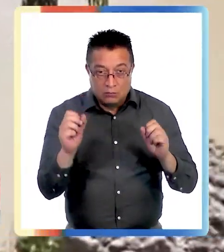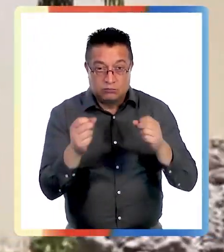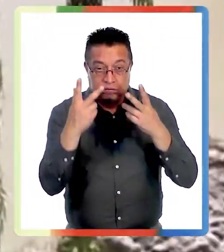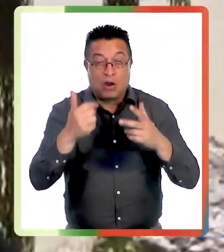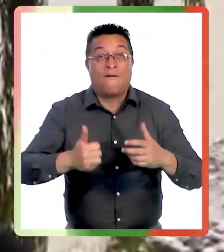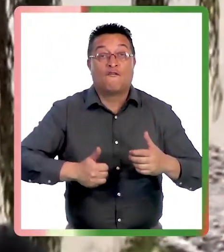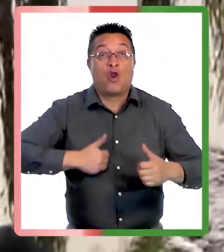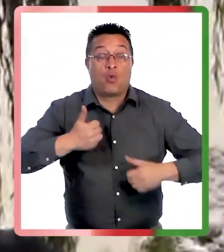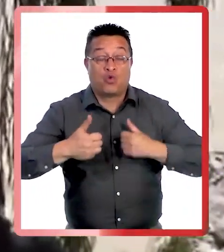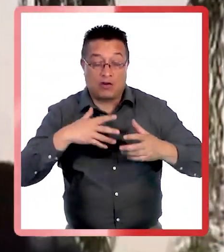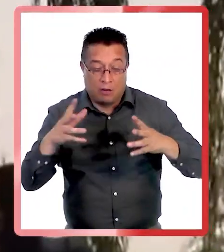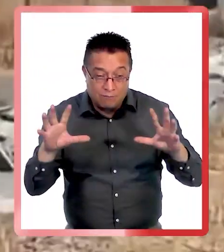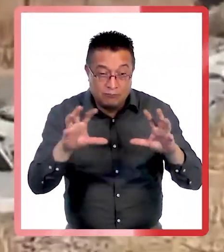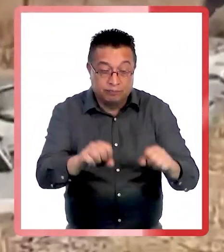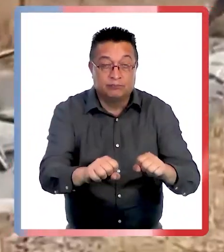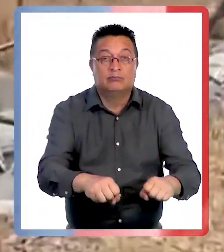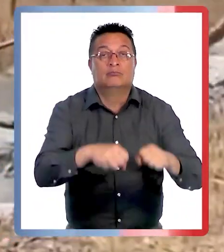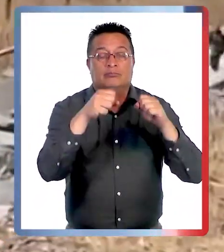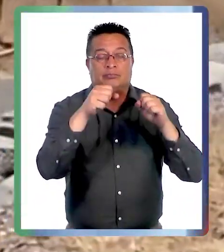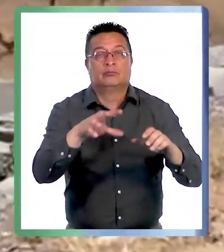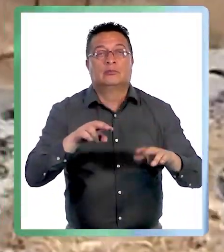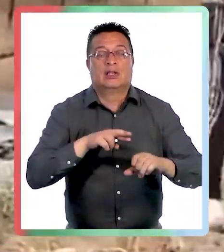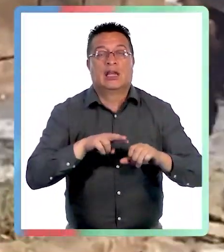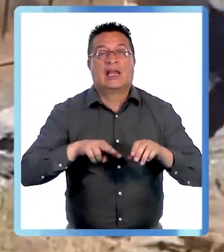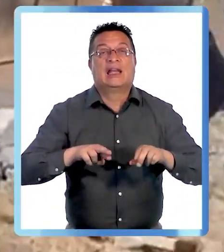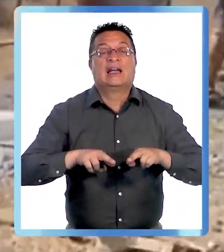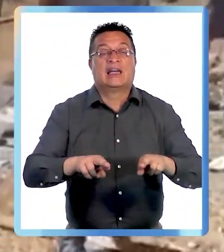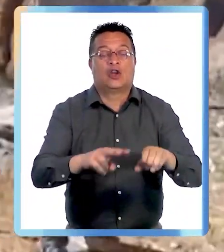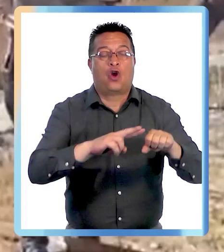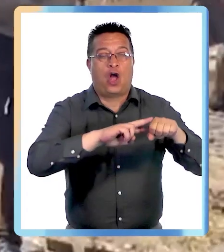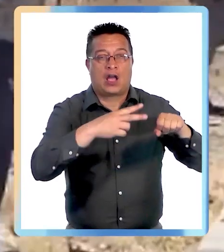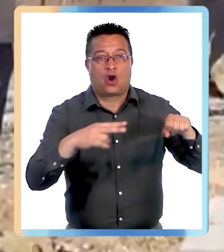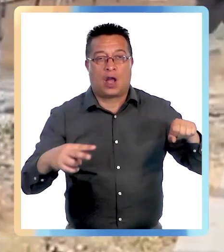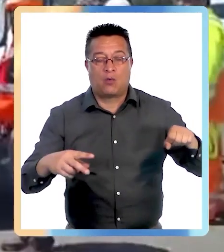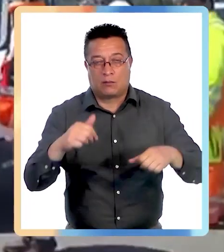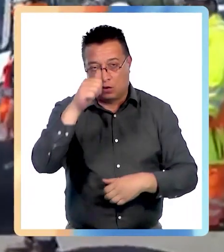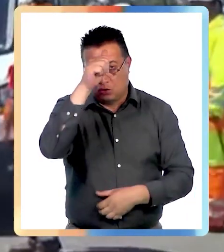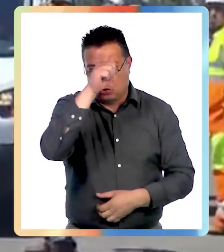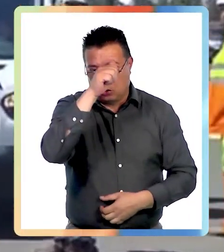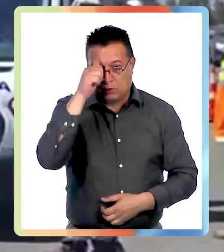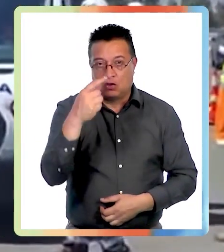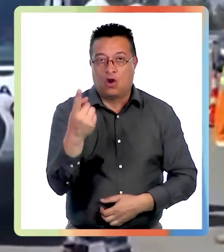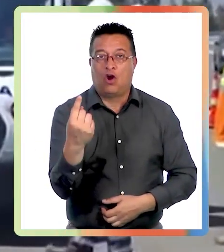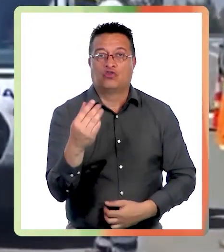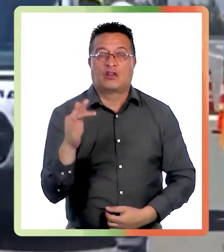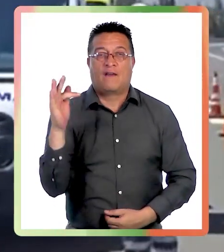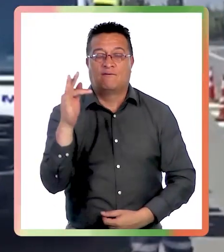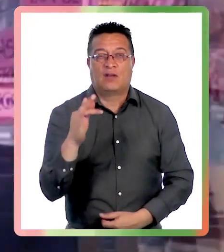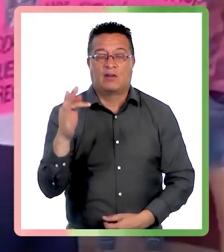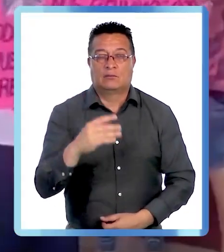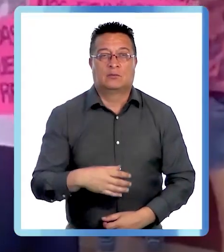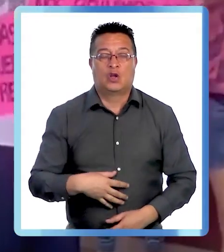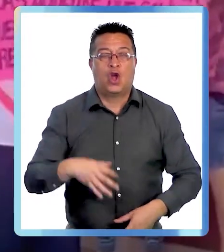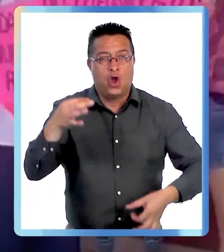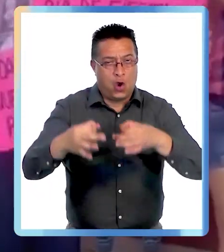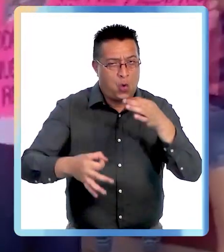rescatistas voluntarios encontraran sus restos en el río Aconcagua el domingo 11 de febrero.